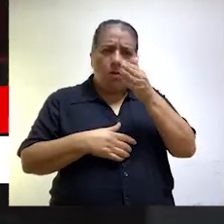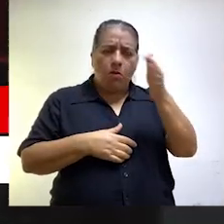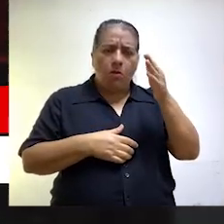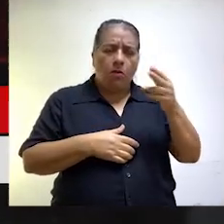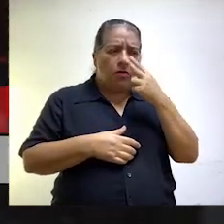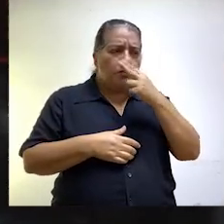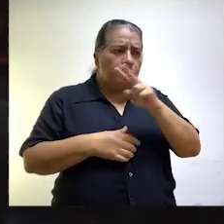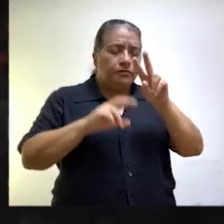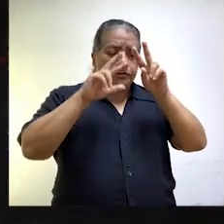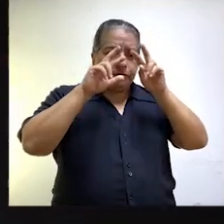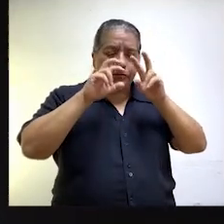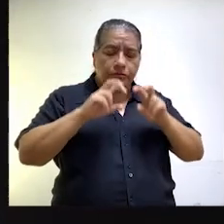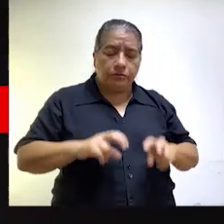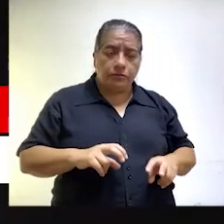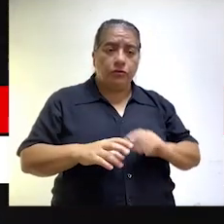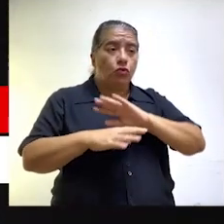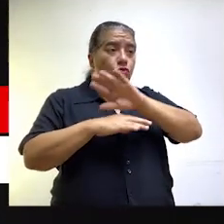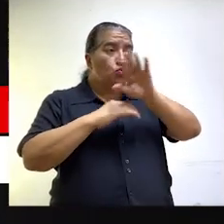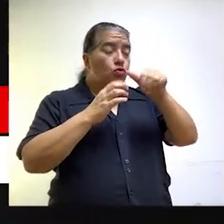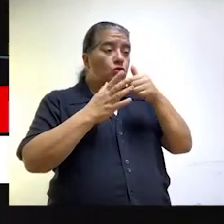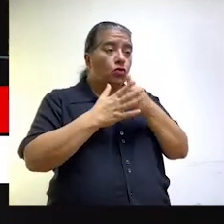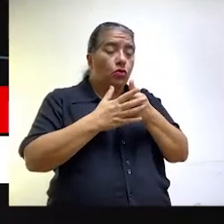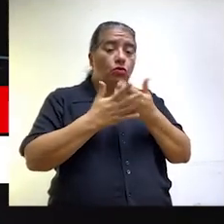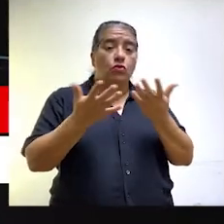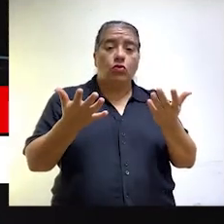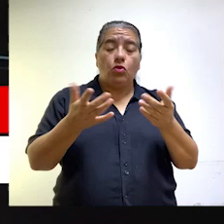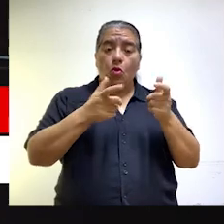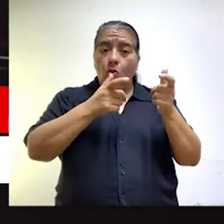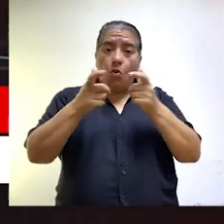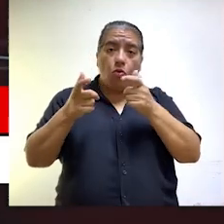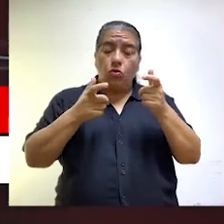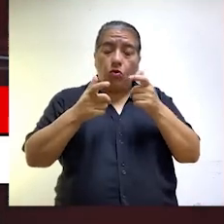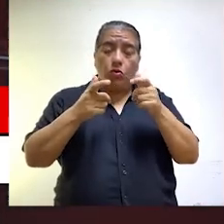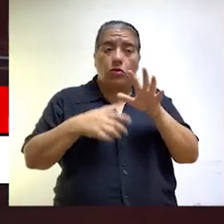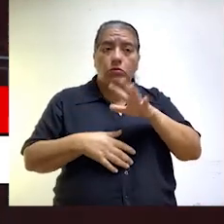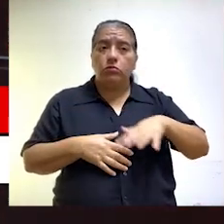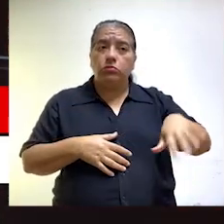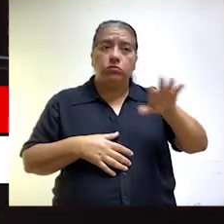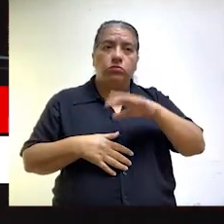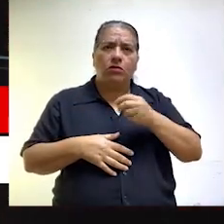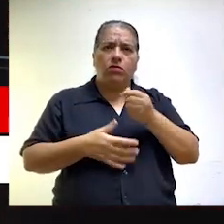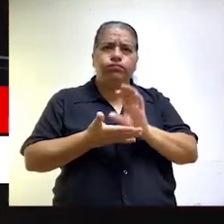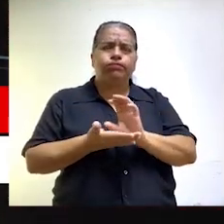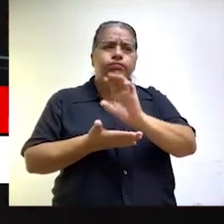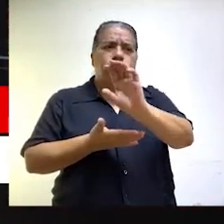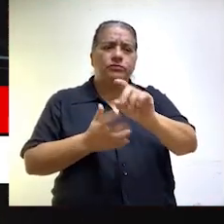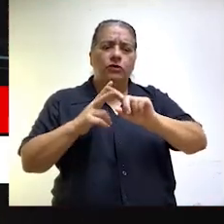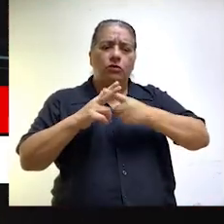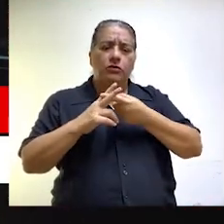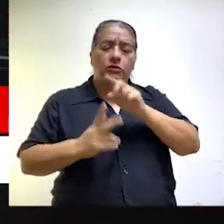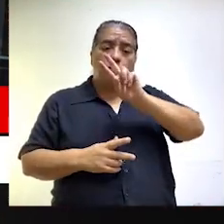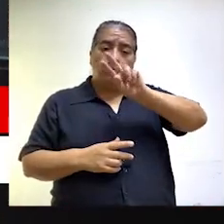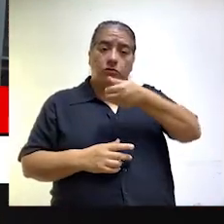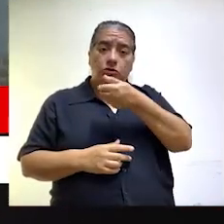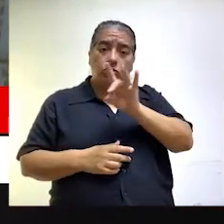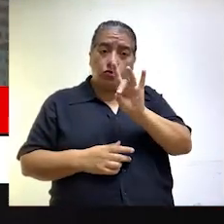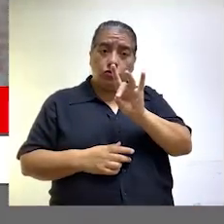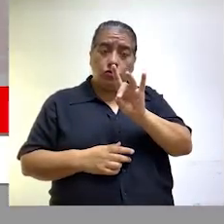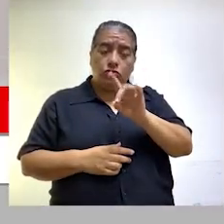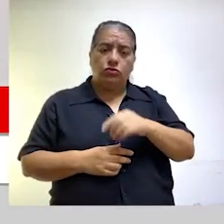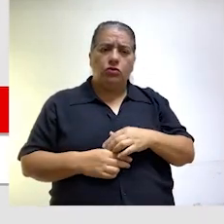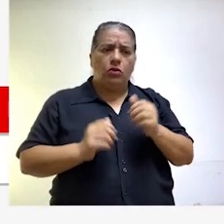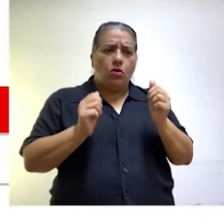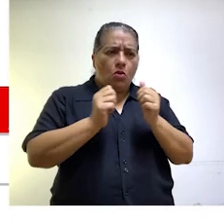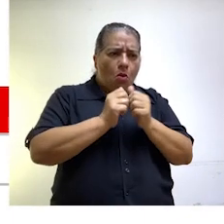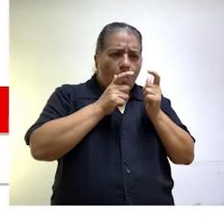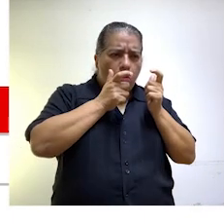Lo que se ha observado en el estudio, hemos tratado de analizar todos aquellos controles concurrentes que se han ejecutado inversiones que iniciaron en el 2018, es